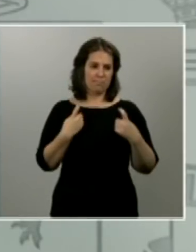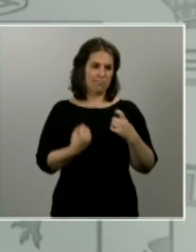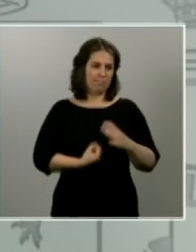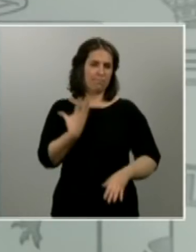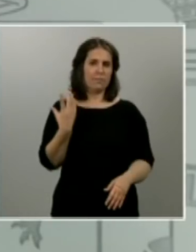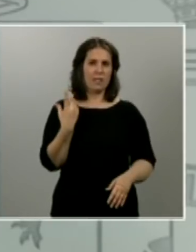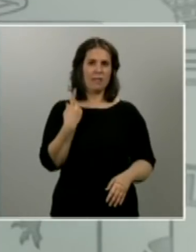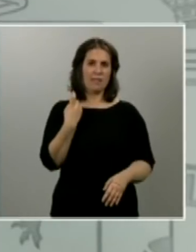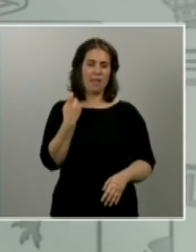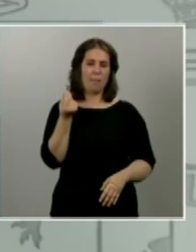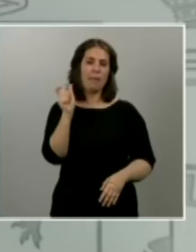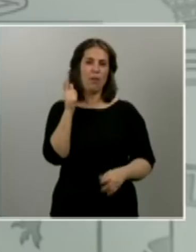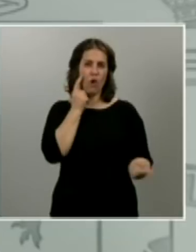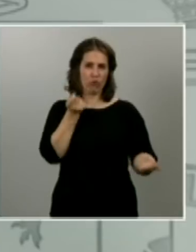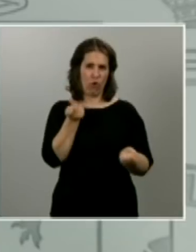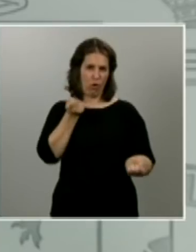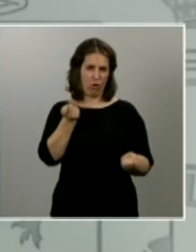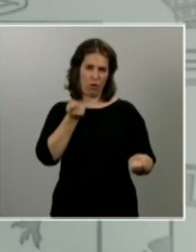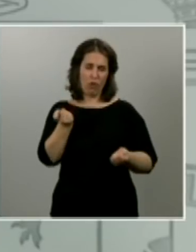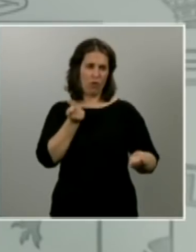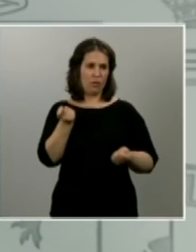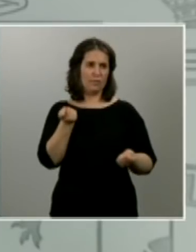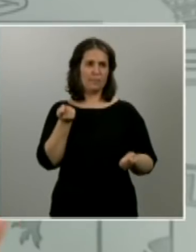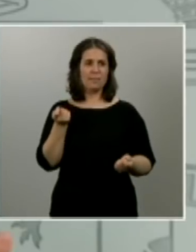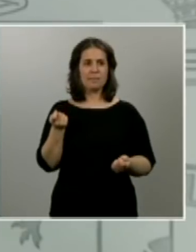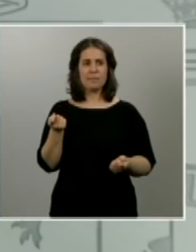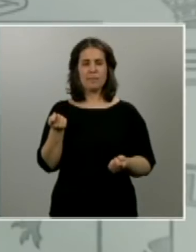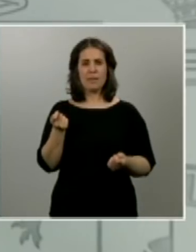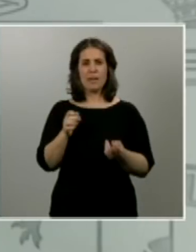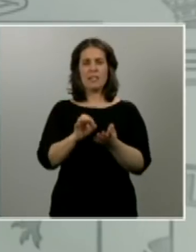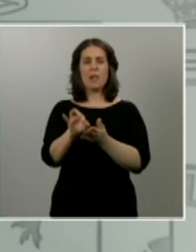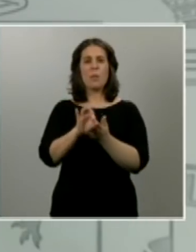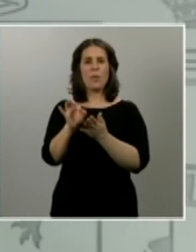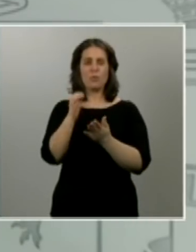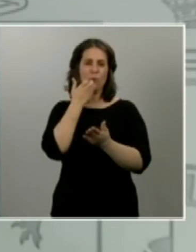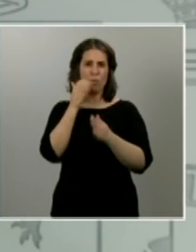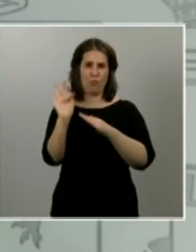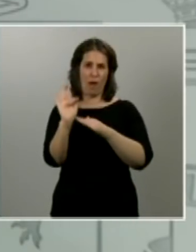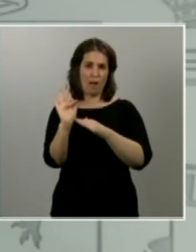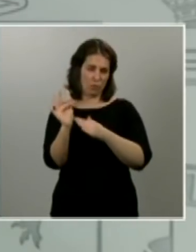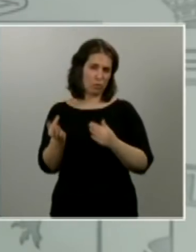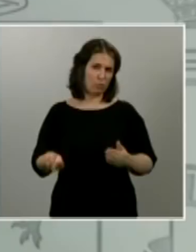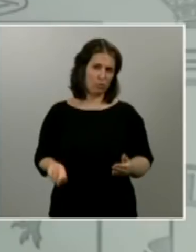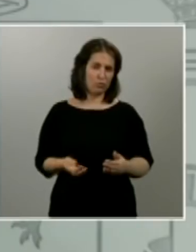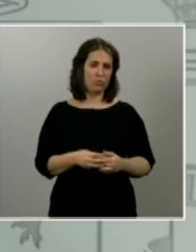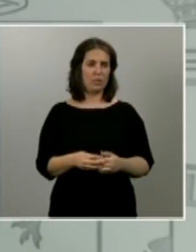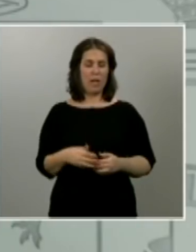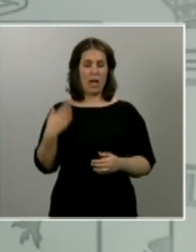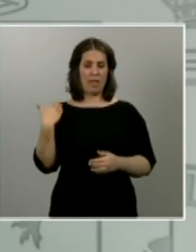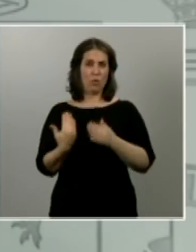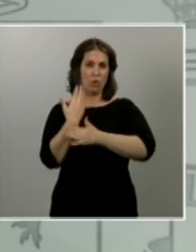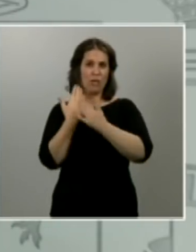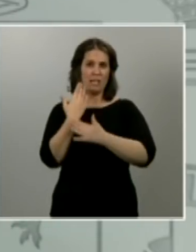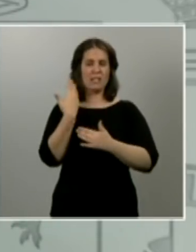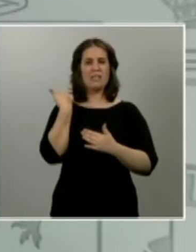controlados en en en los servicios funerarios hemos detectado hace unos días una orden en relación con este